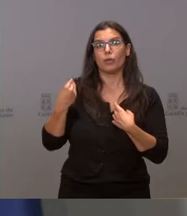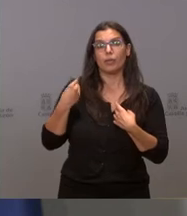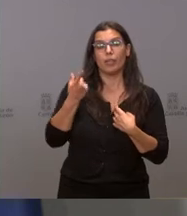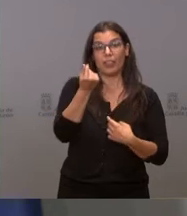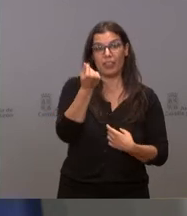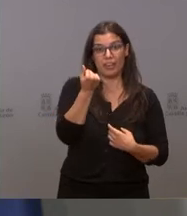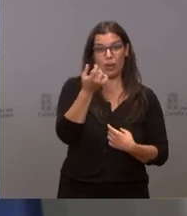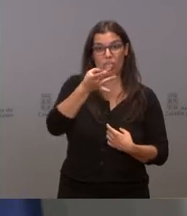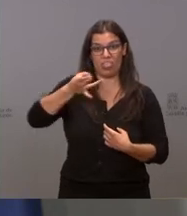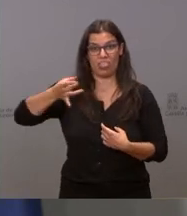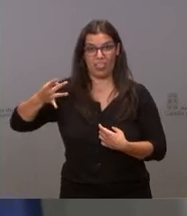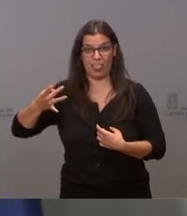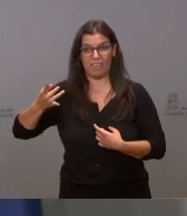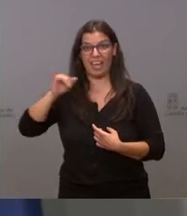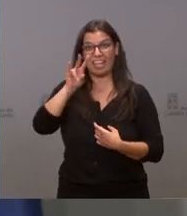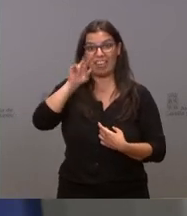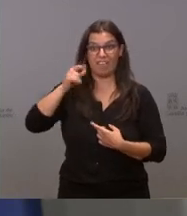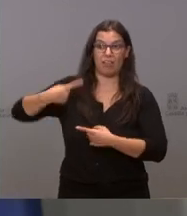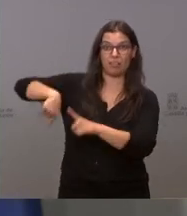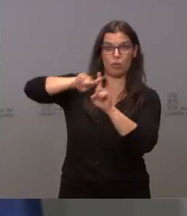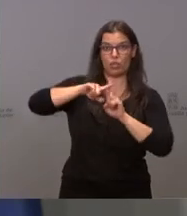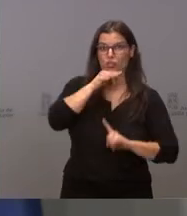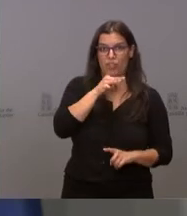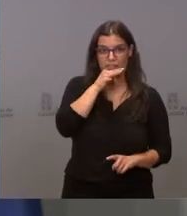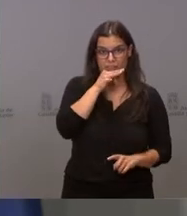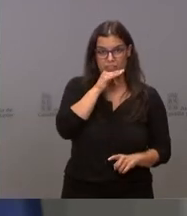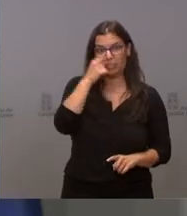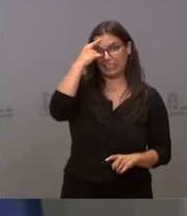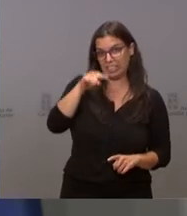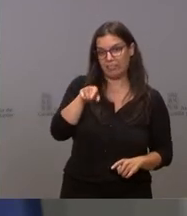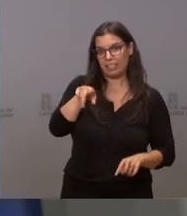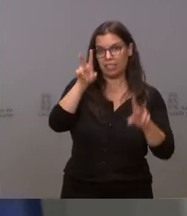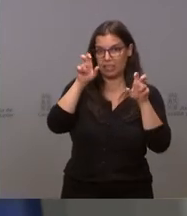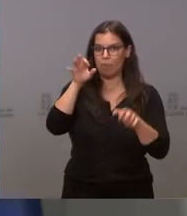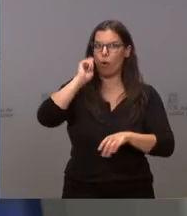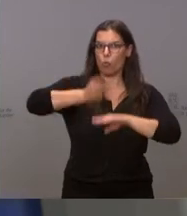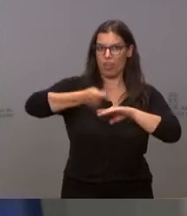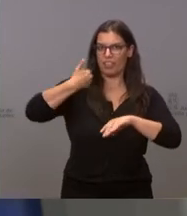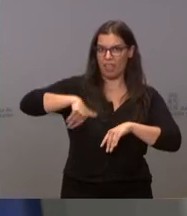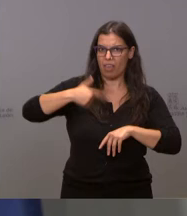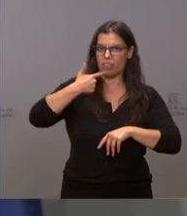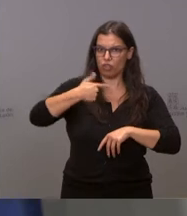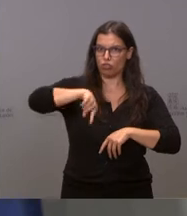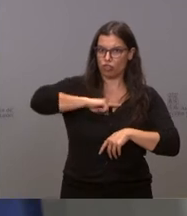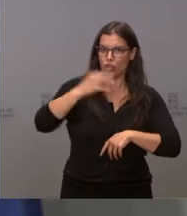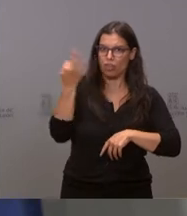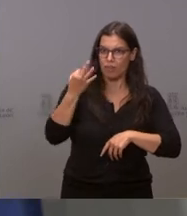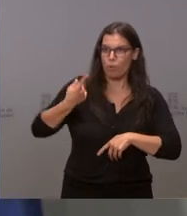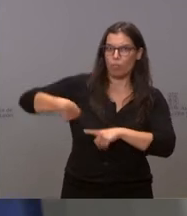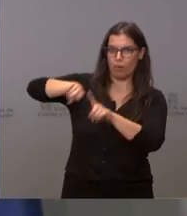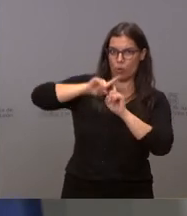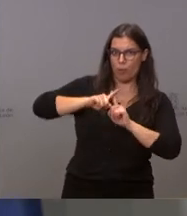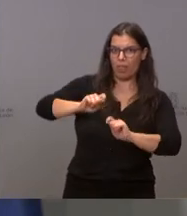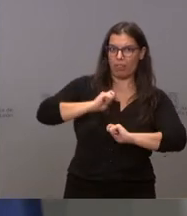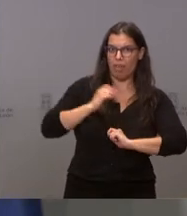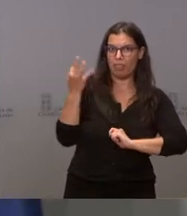cantidades ayudadas por el IVA. Saben que esto es un asunto ganado judicialmente, que está generando hasta el día